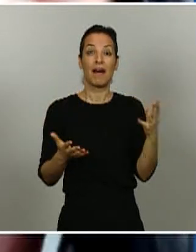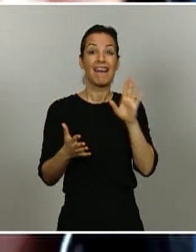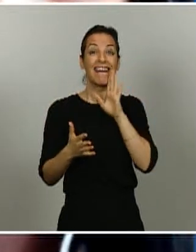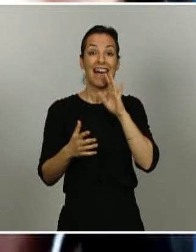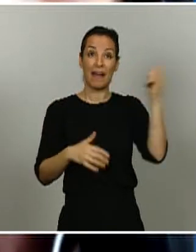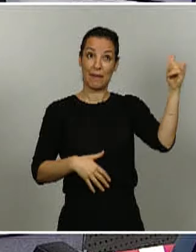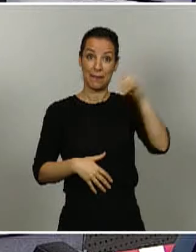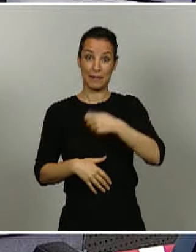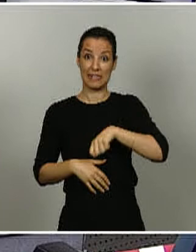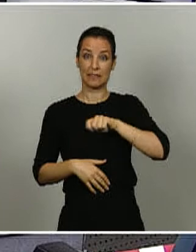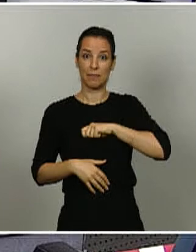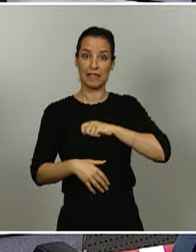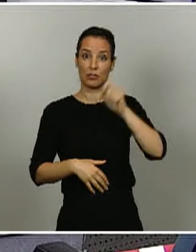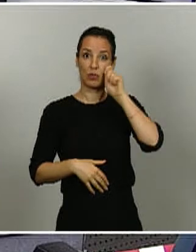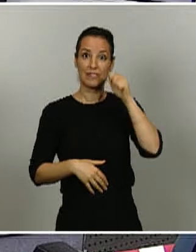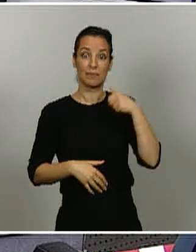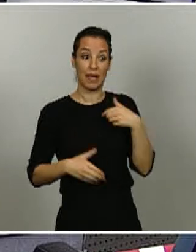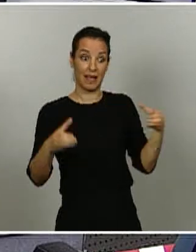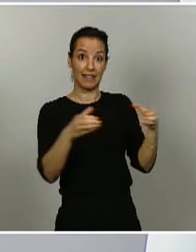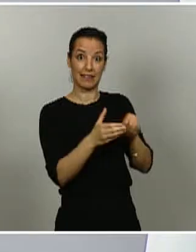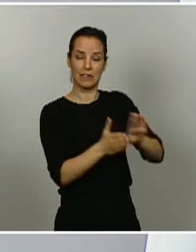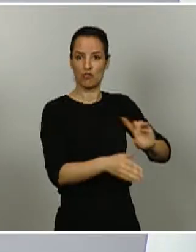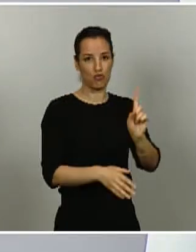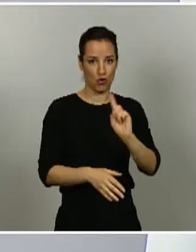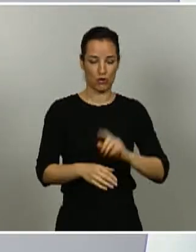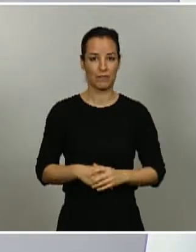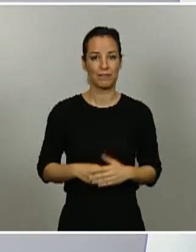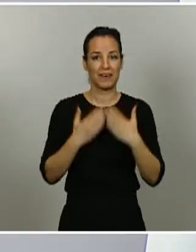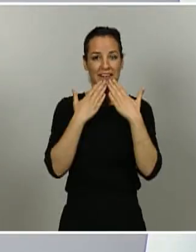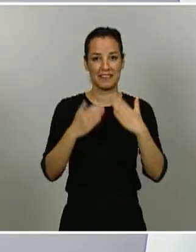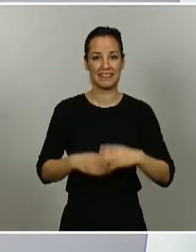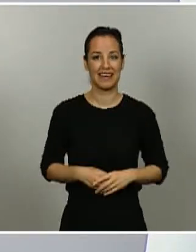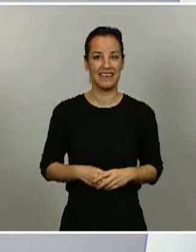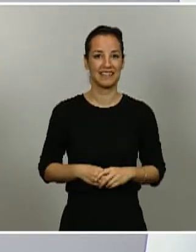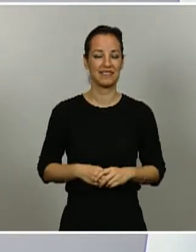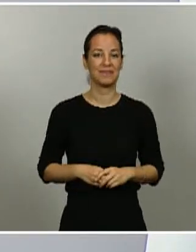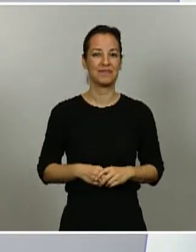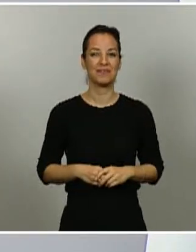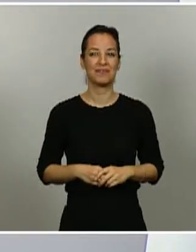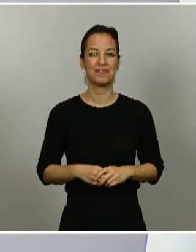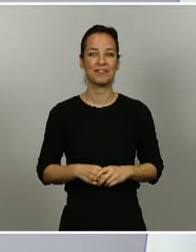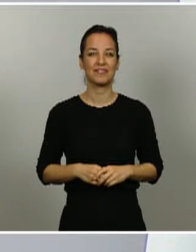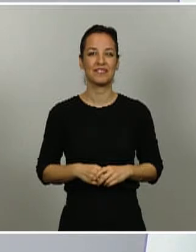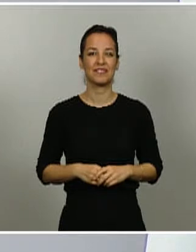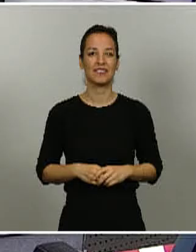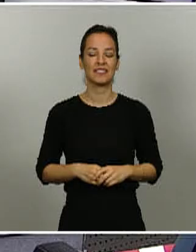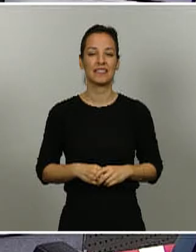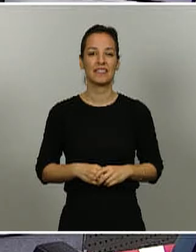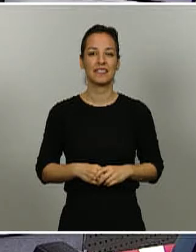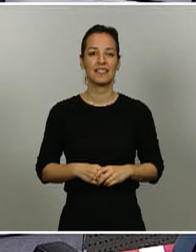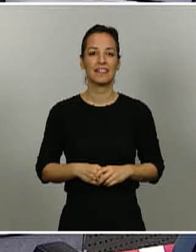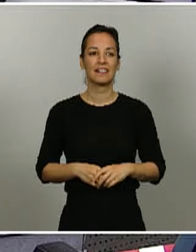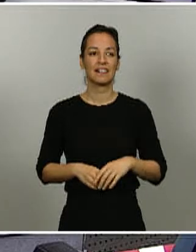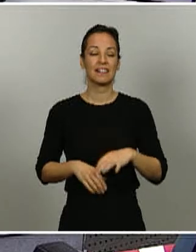gracias. Muchas gracias, Ana Isabel. Sobre el repunte, no sé si quiere contestar el doctor